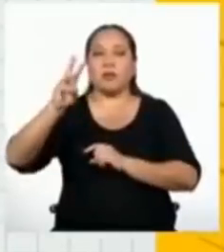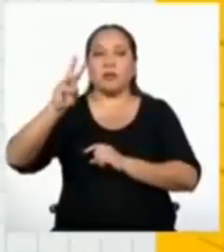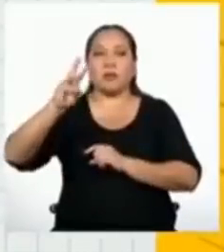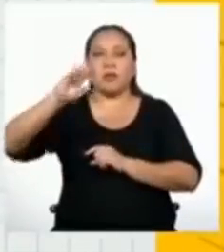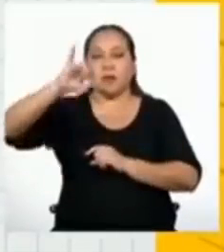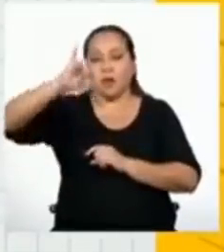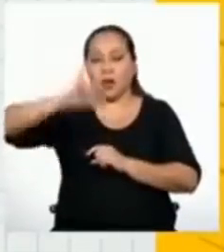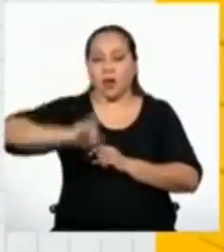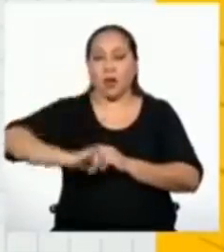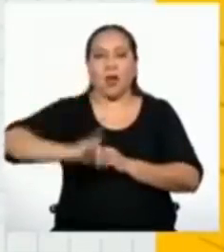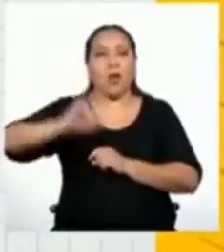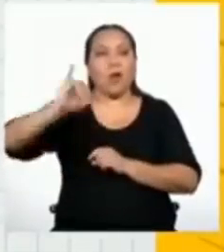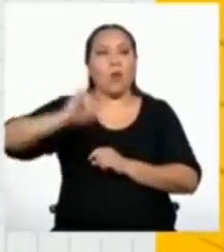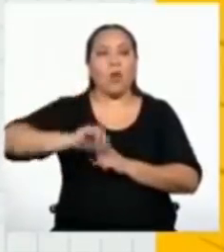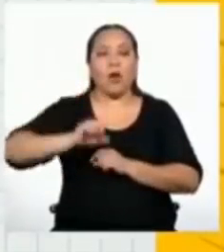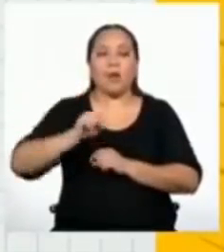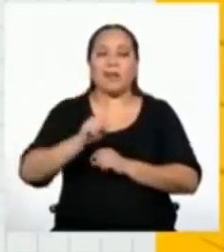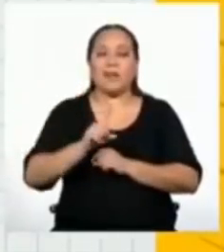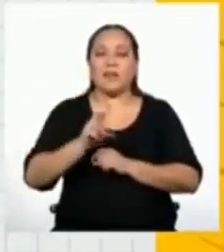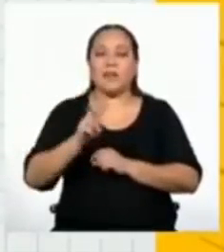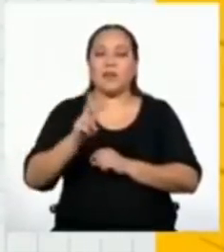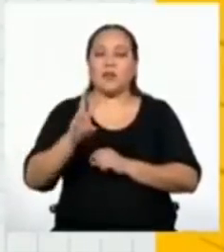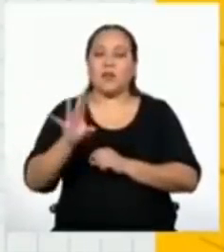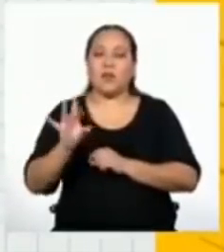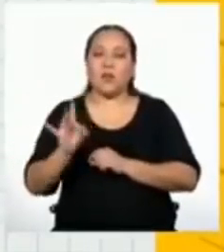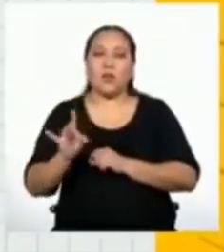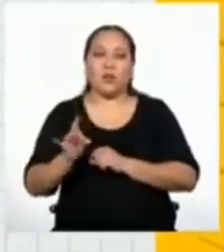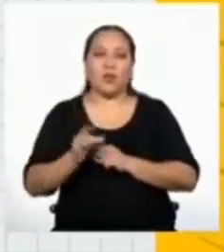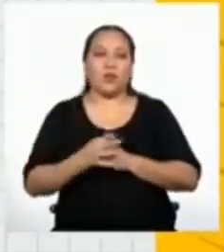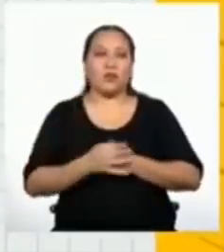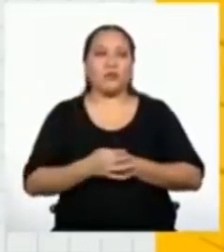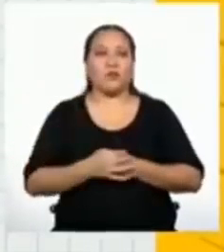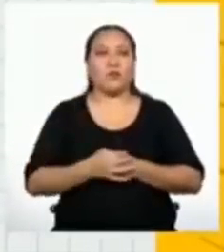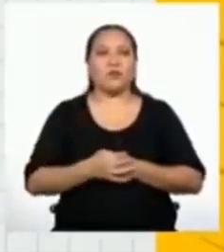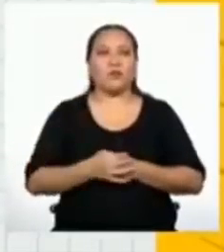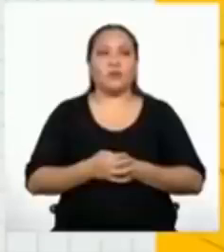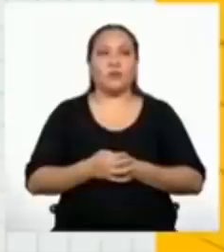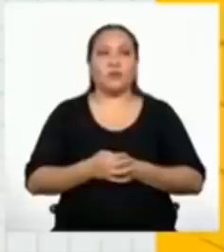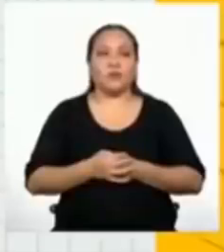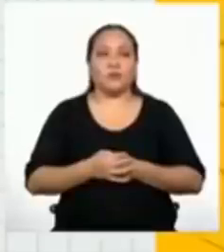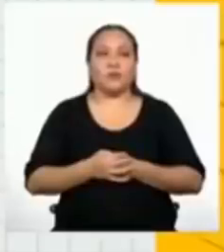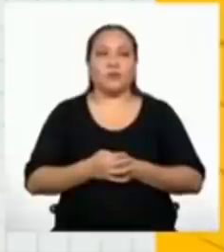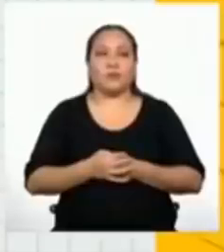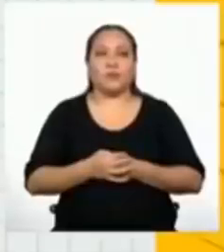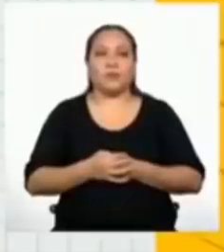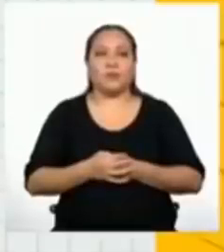obtenemos también como resultado ciento veintiocho.